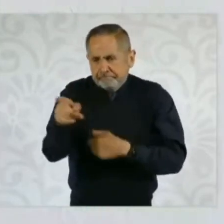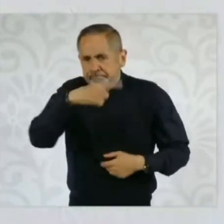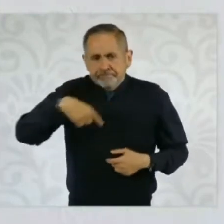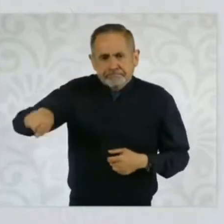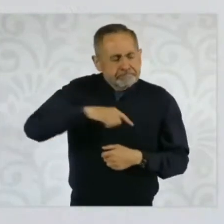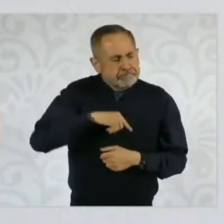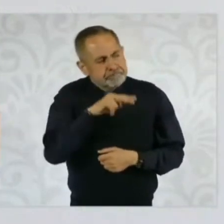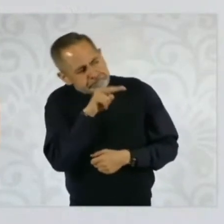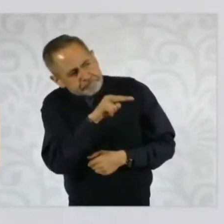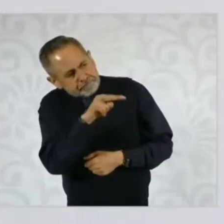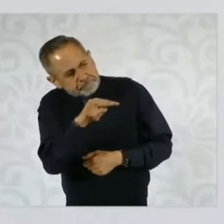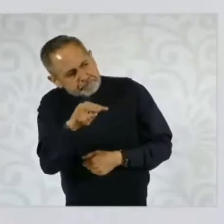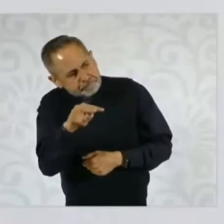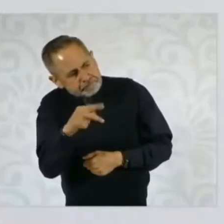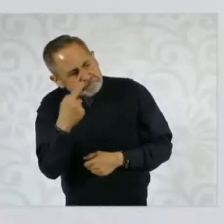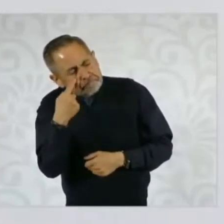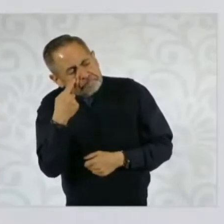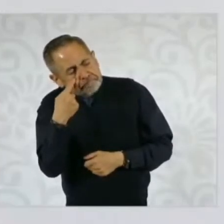probidad.